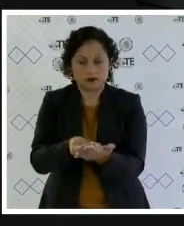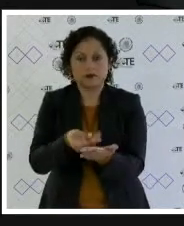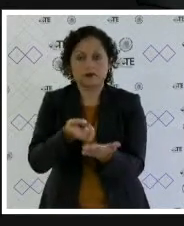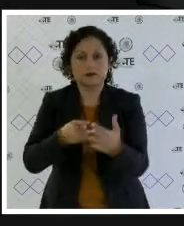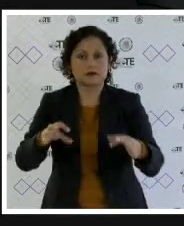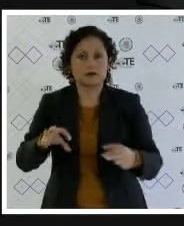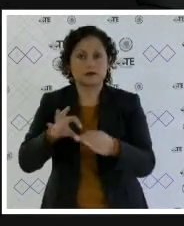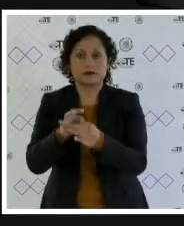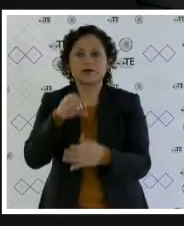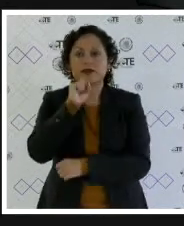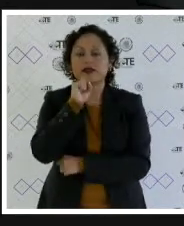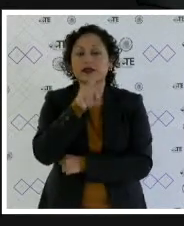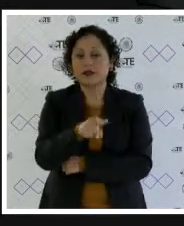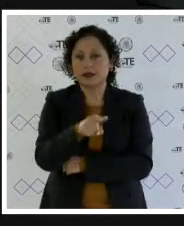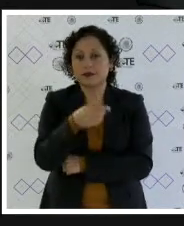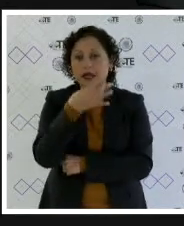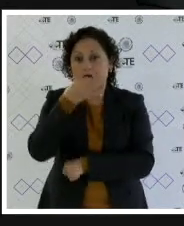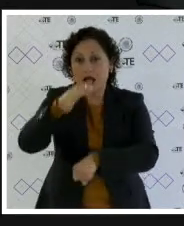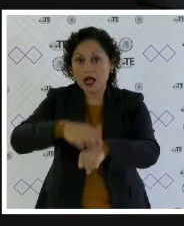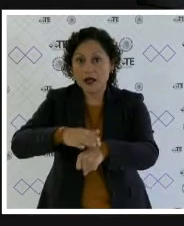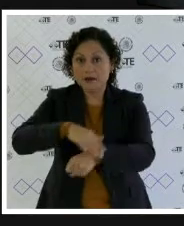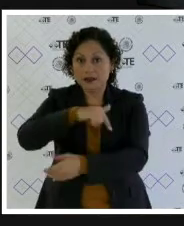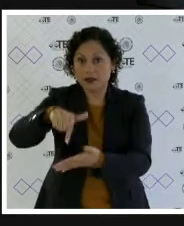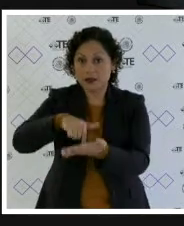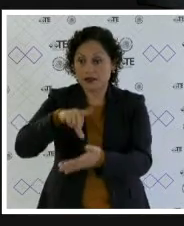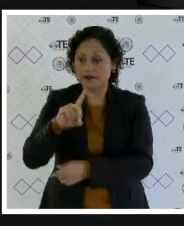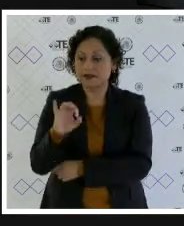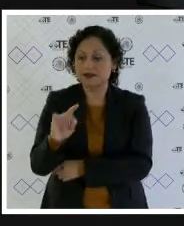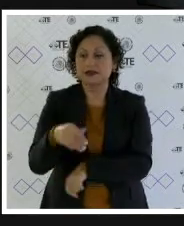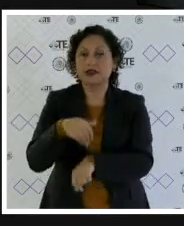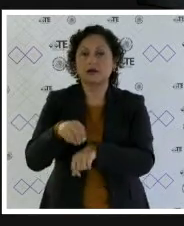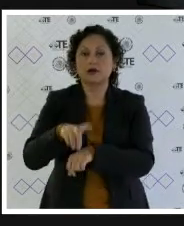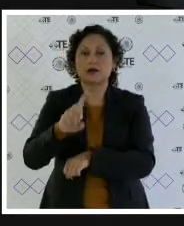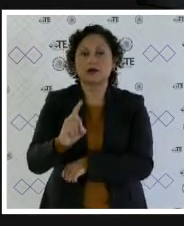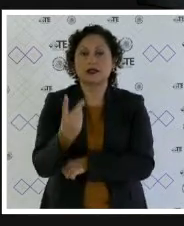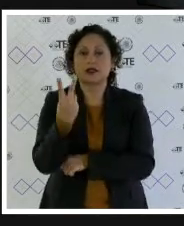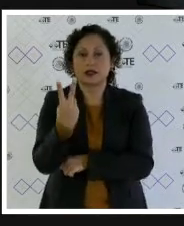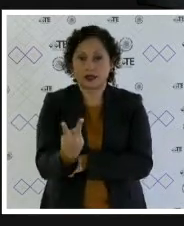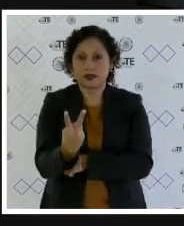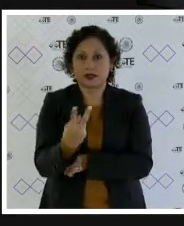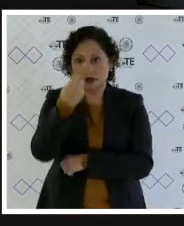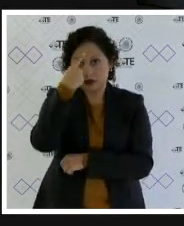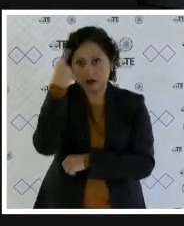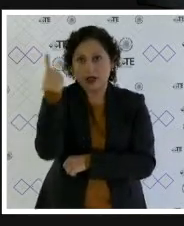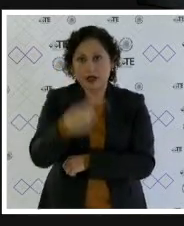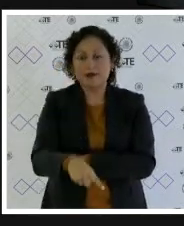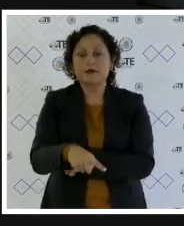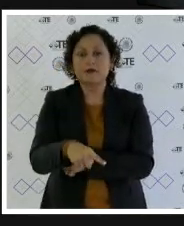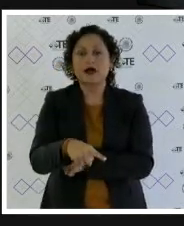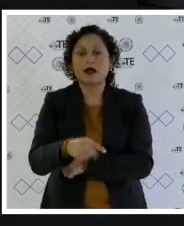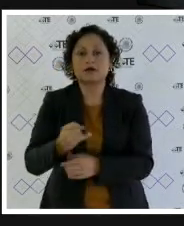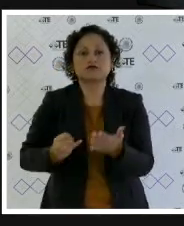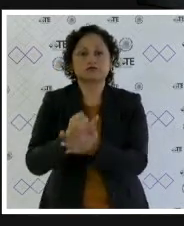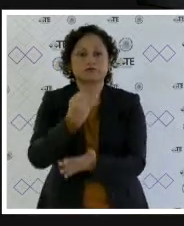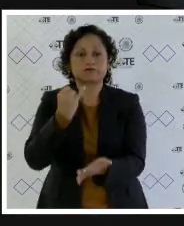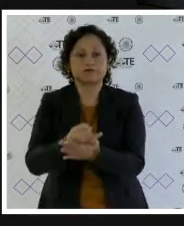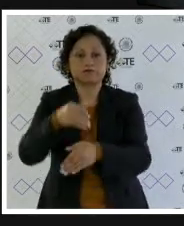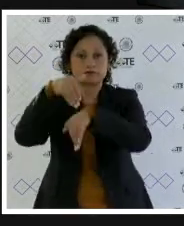Asimismo, se ordena la dirección distrital 32 del Instituto Electoral que dé cumplimiento a lo resuelto en esta sentencia.